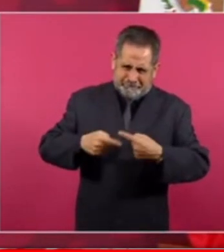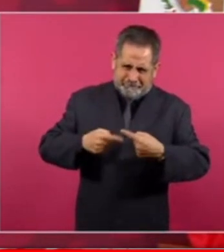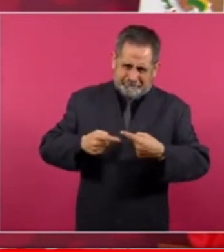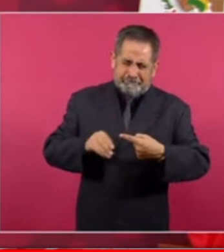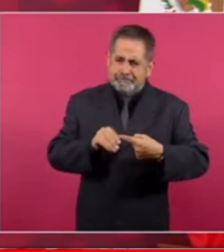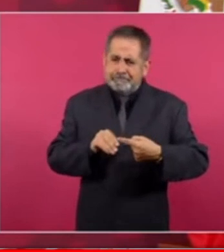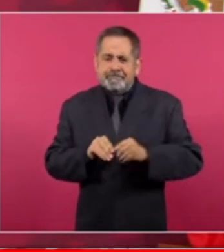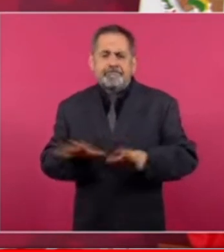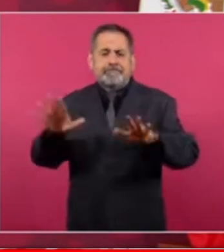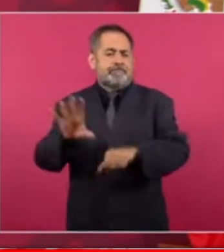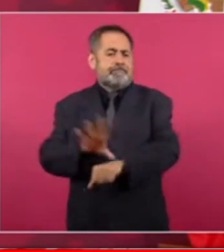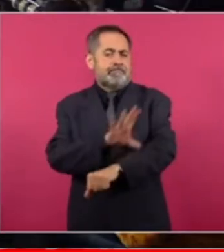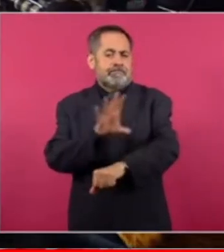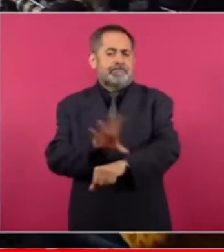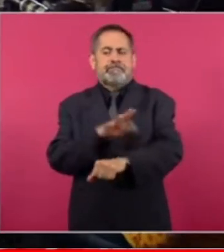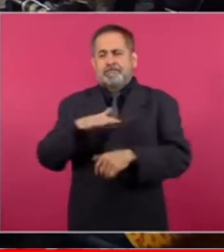esa zona